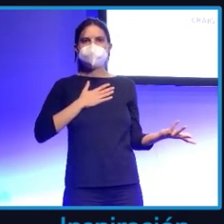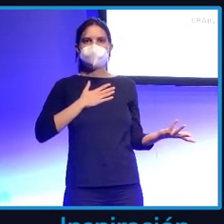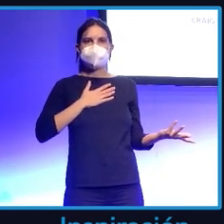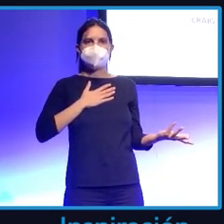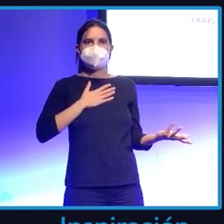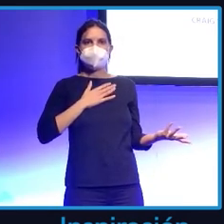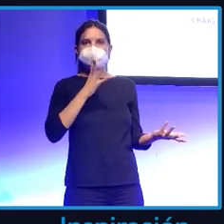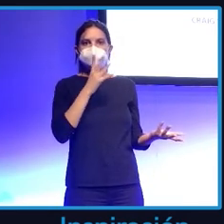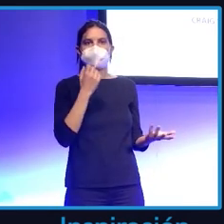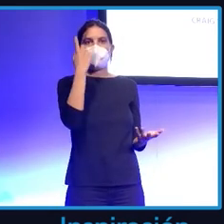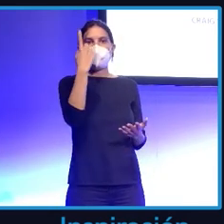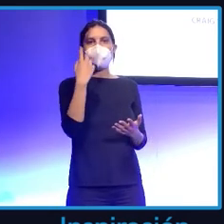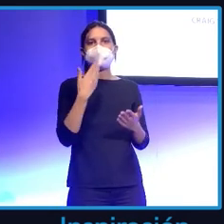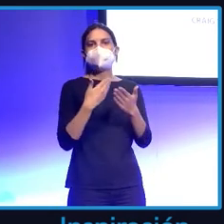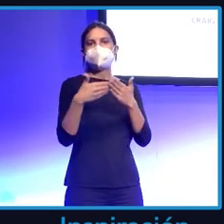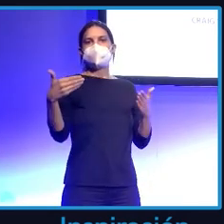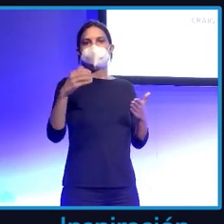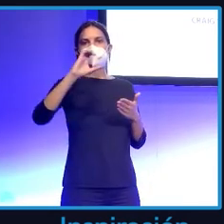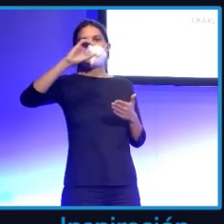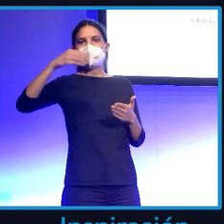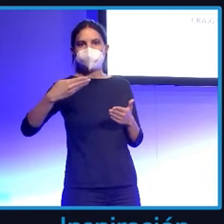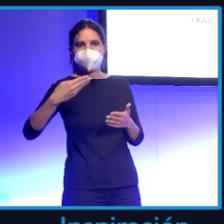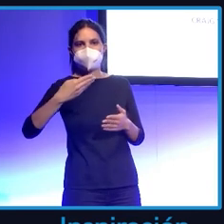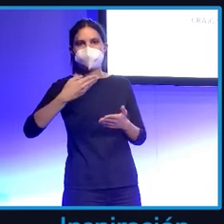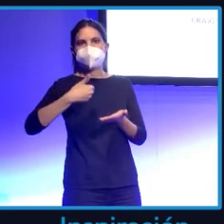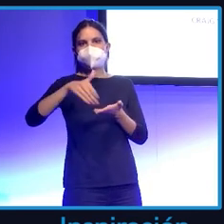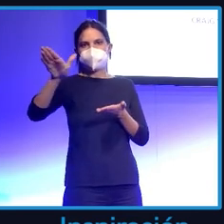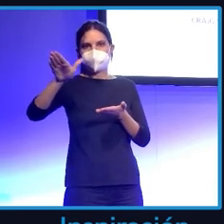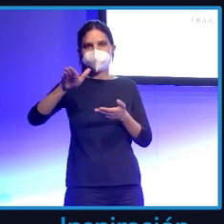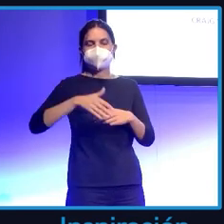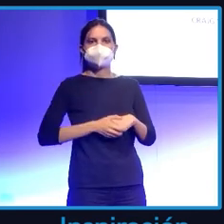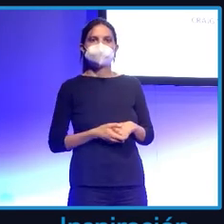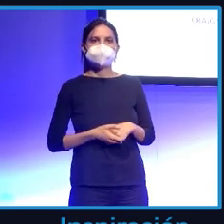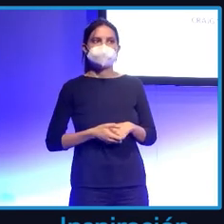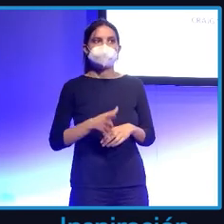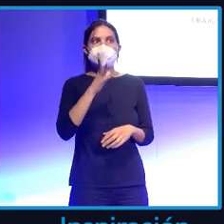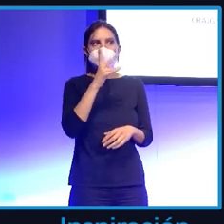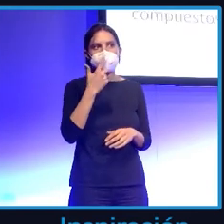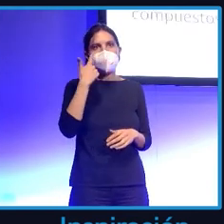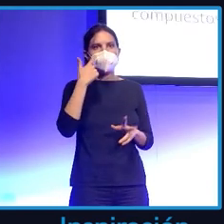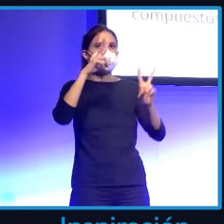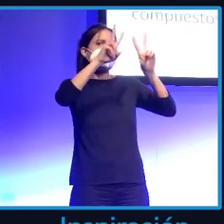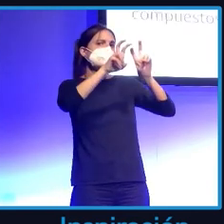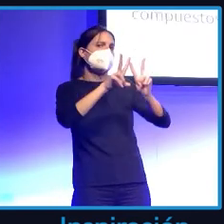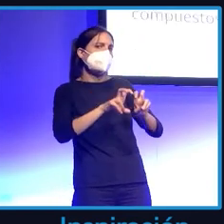Bitcoins. Imaginaros el dinero que se está jugando ahí. Bueno, pues vamos a investigar al señor Craig.